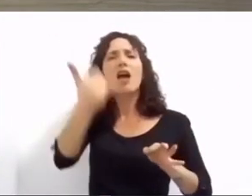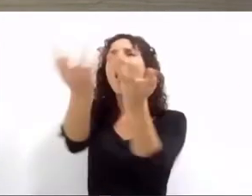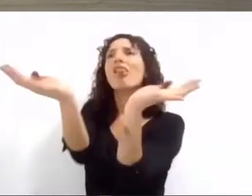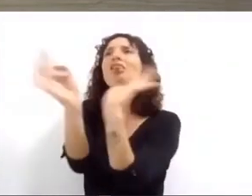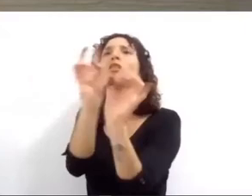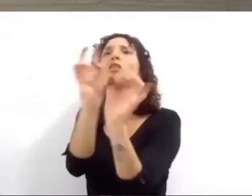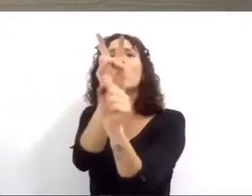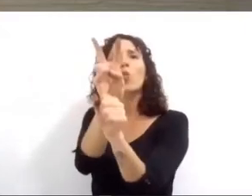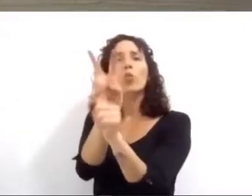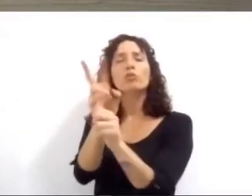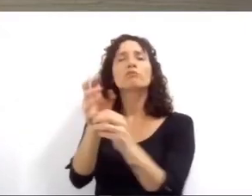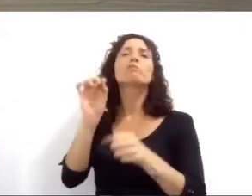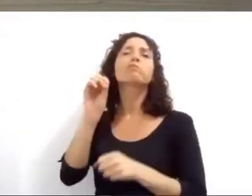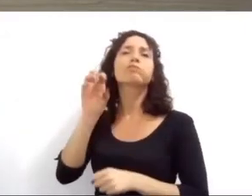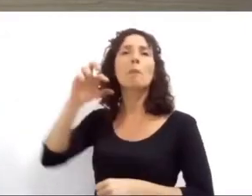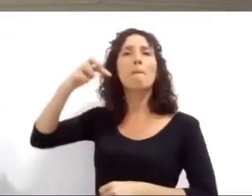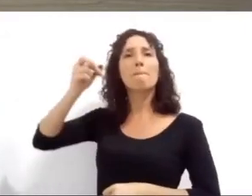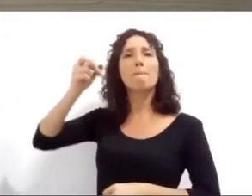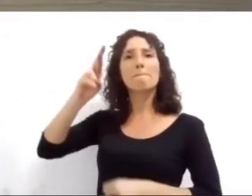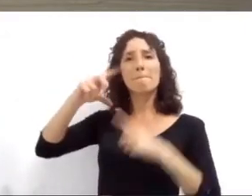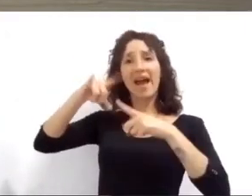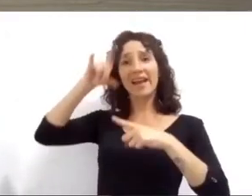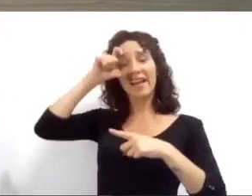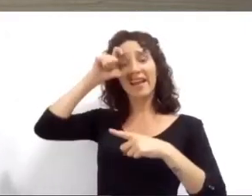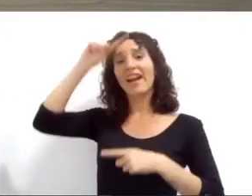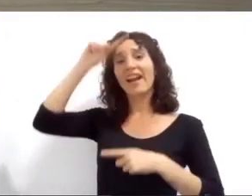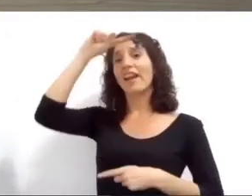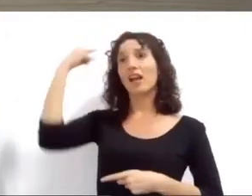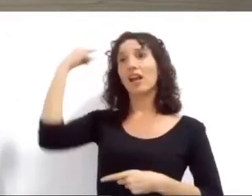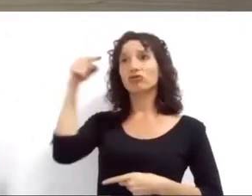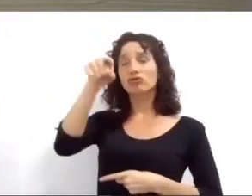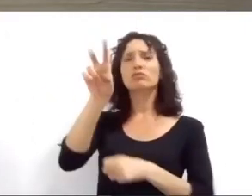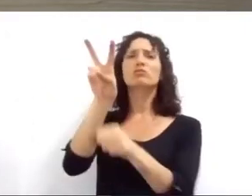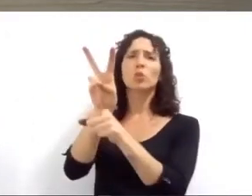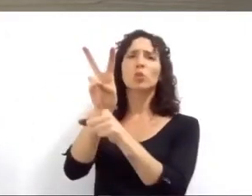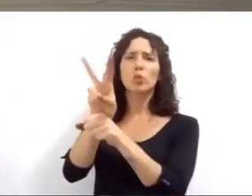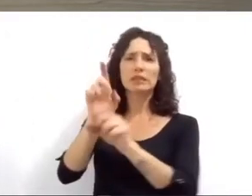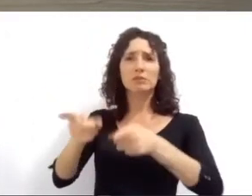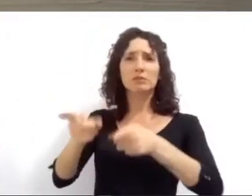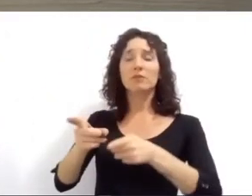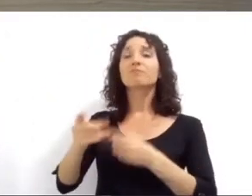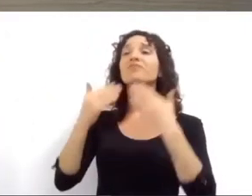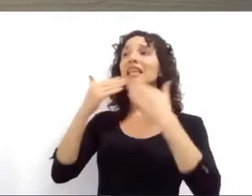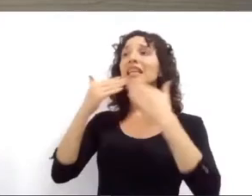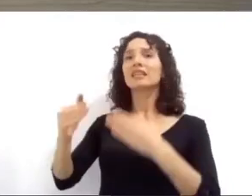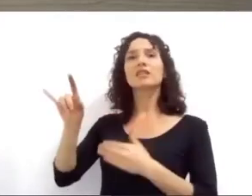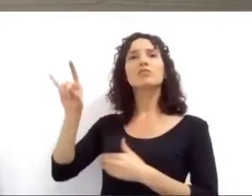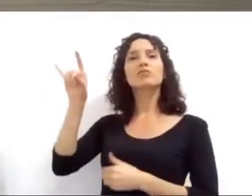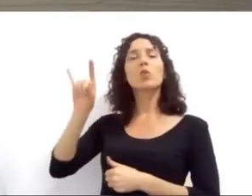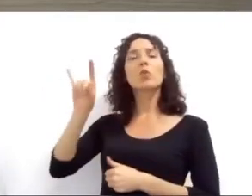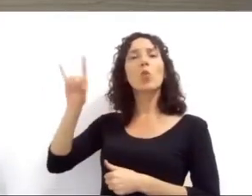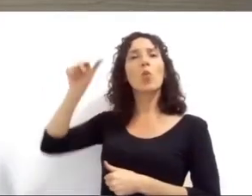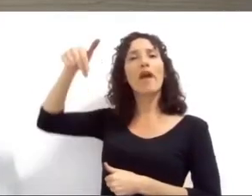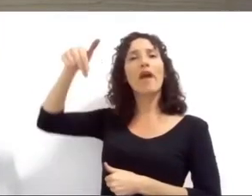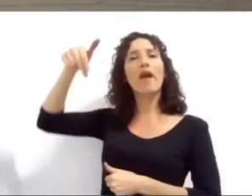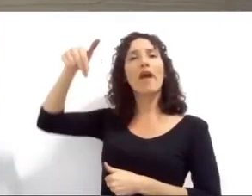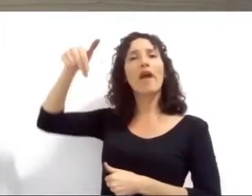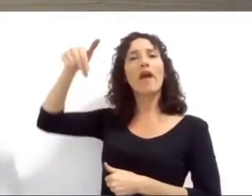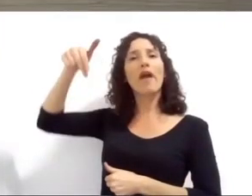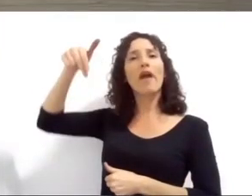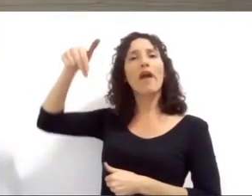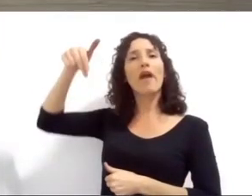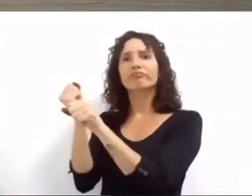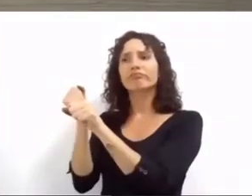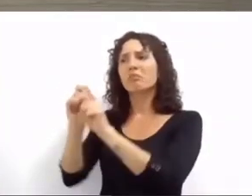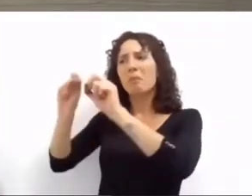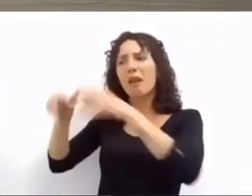los humedales junto a la UNR instalamos una base de producción científica experimental y educativa en las islas con presencia